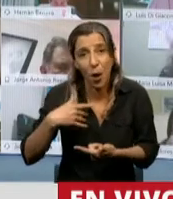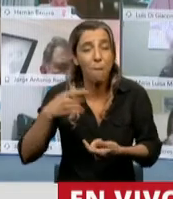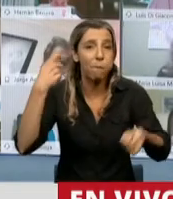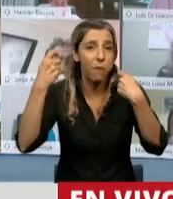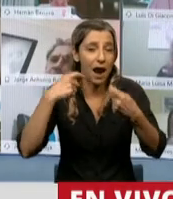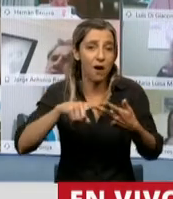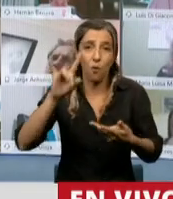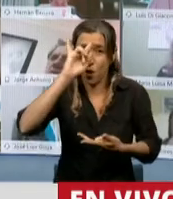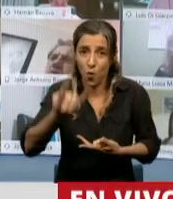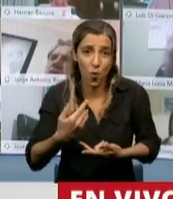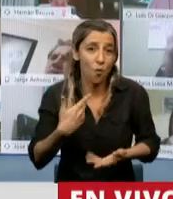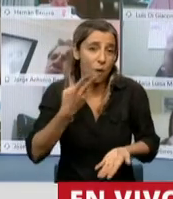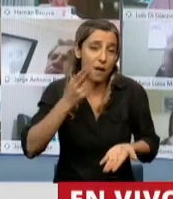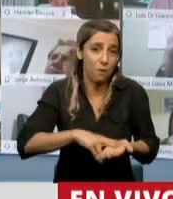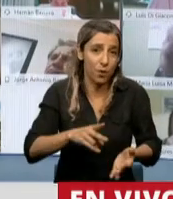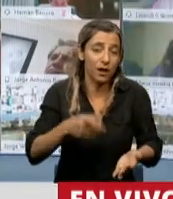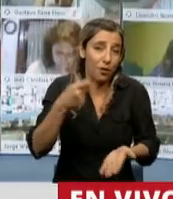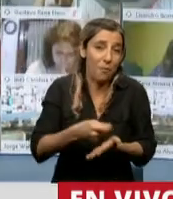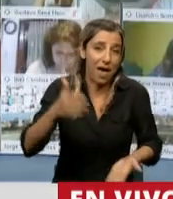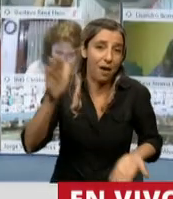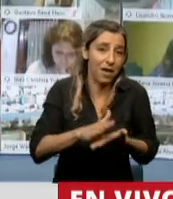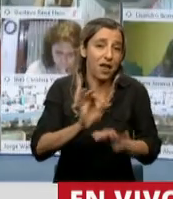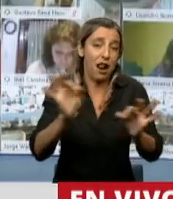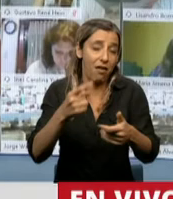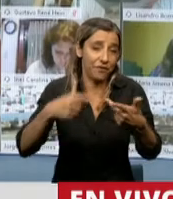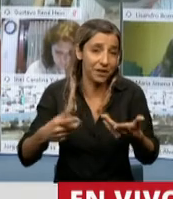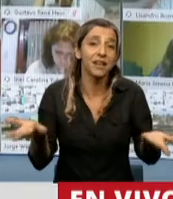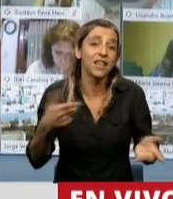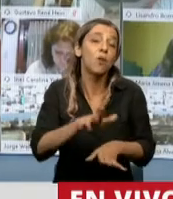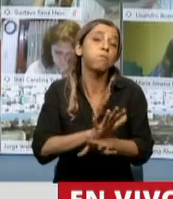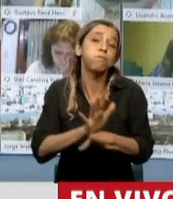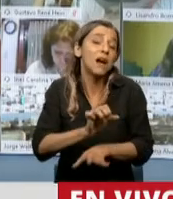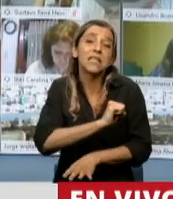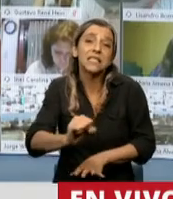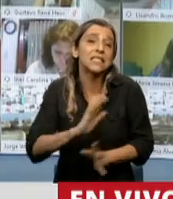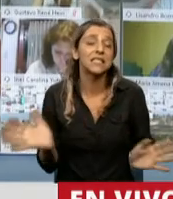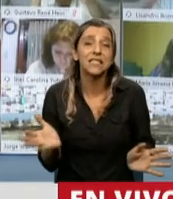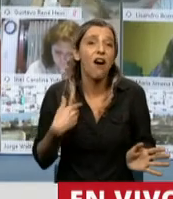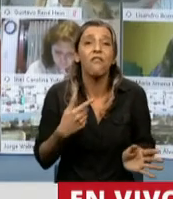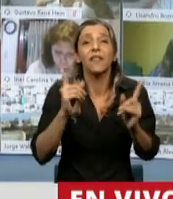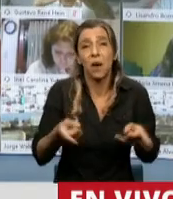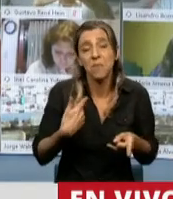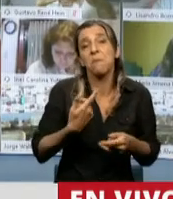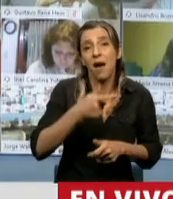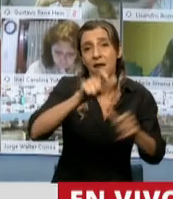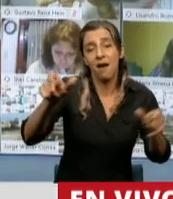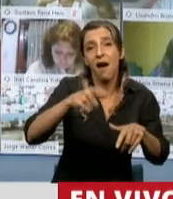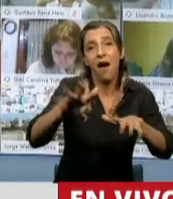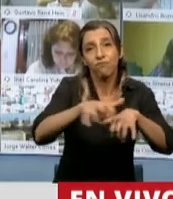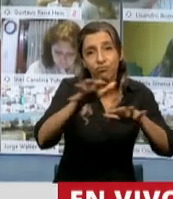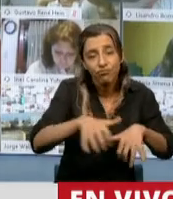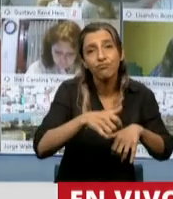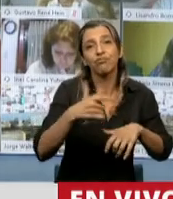y para evadir impuestos, amén de la monumental estafa a los productores agropecuarios y bancos